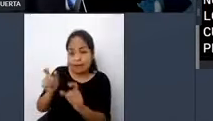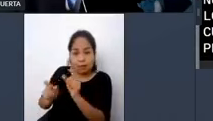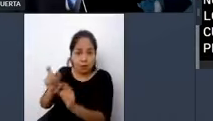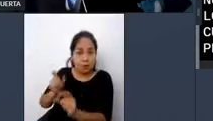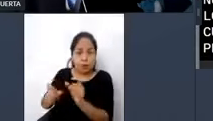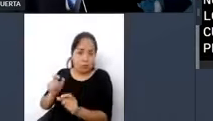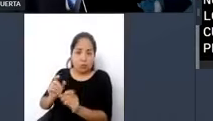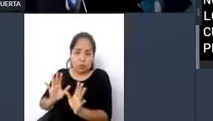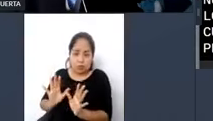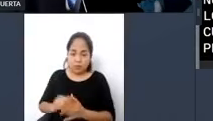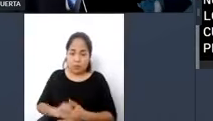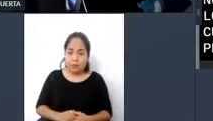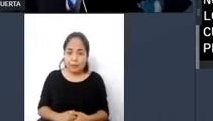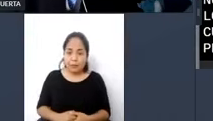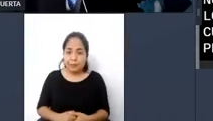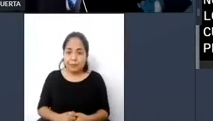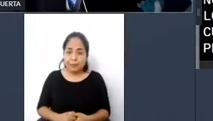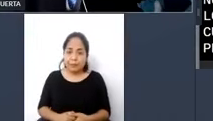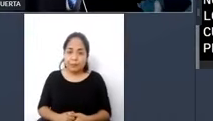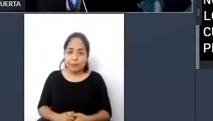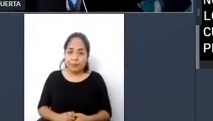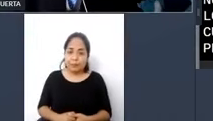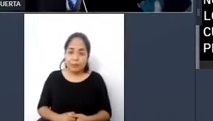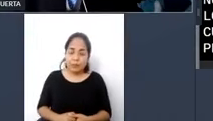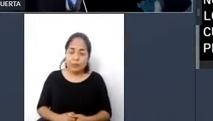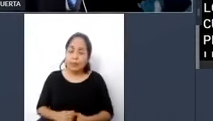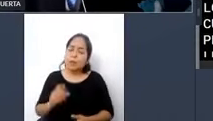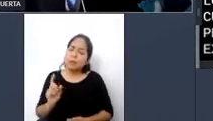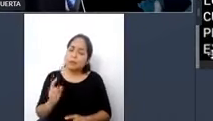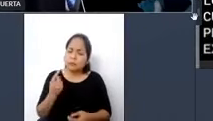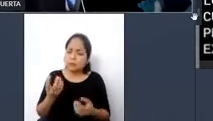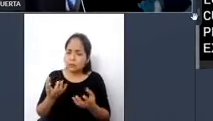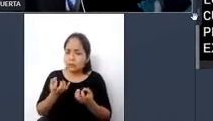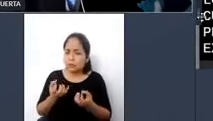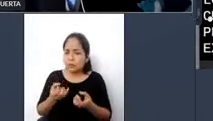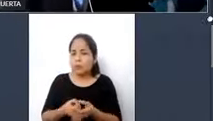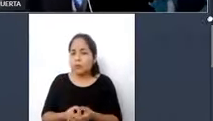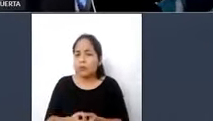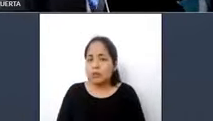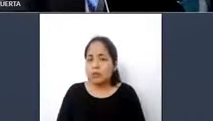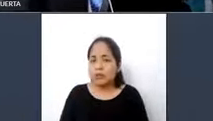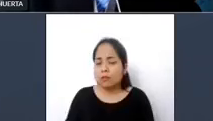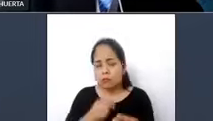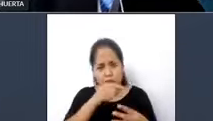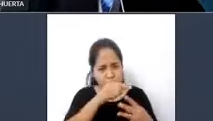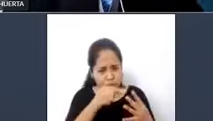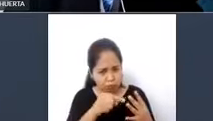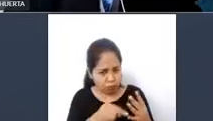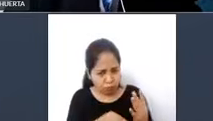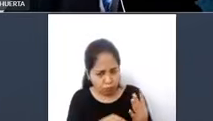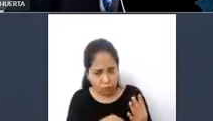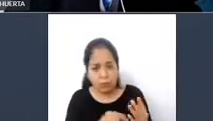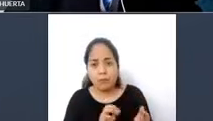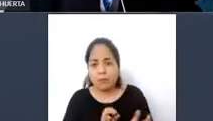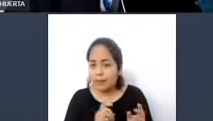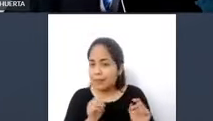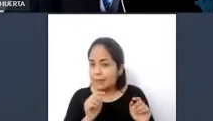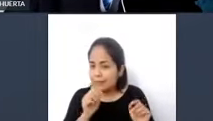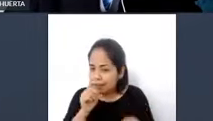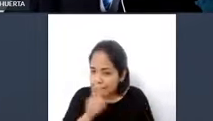Entonces, lo primero que debemos decir es que la existencia de todos estos ámbitos debía generar